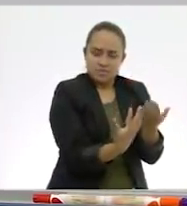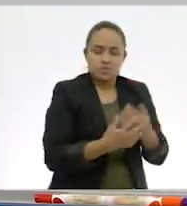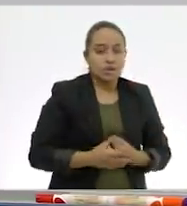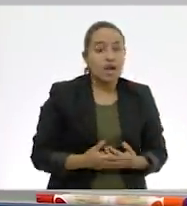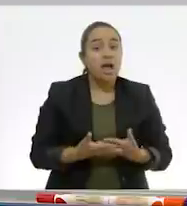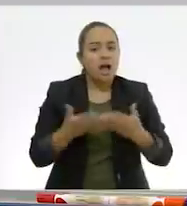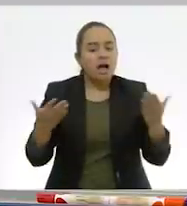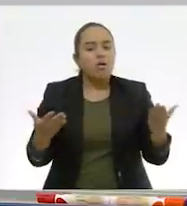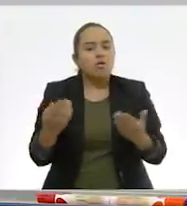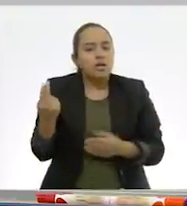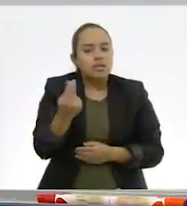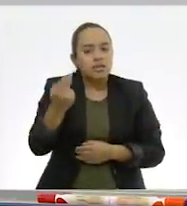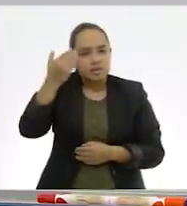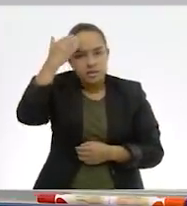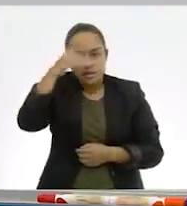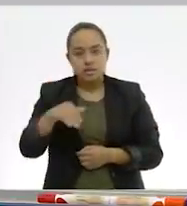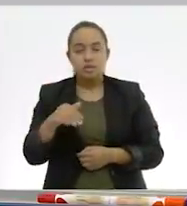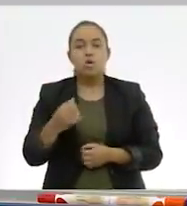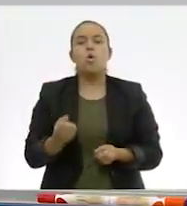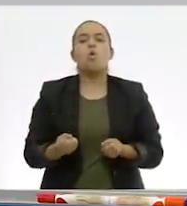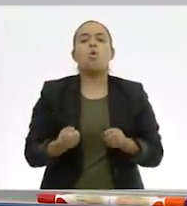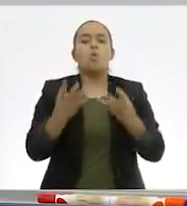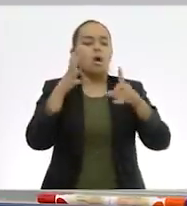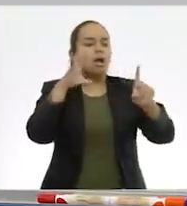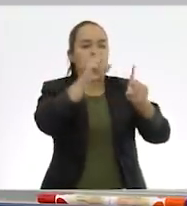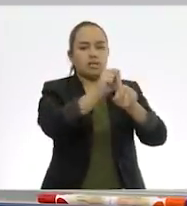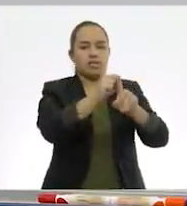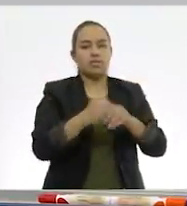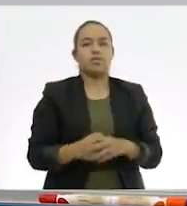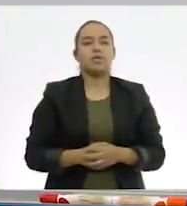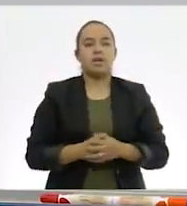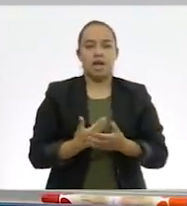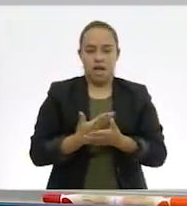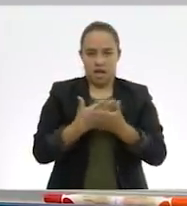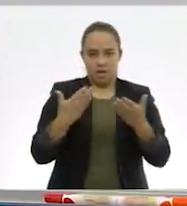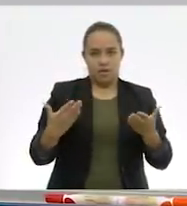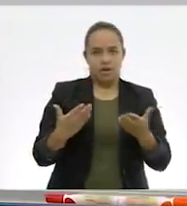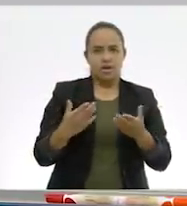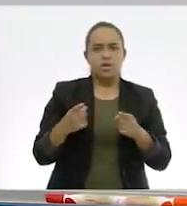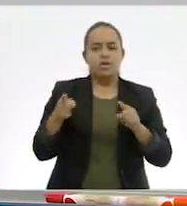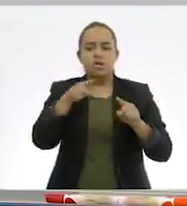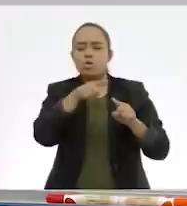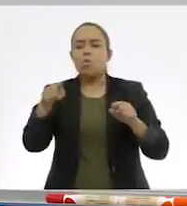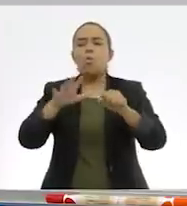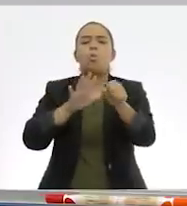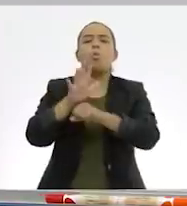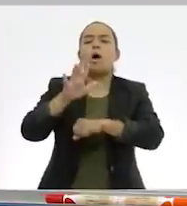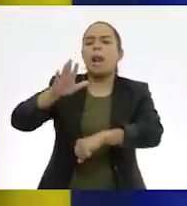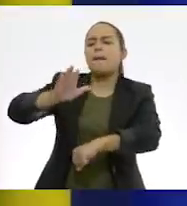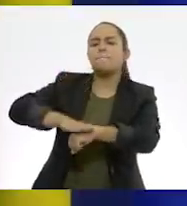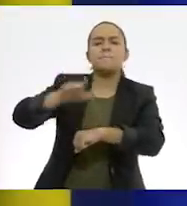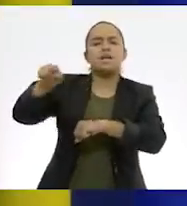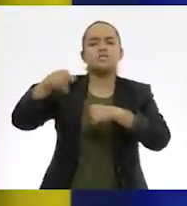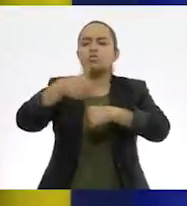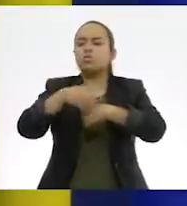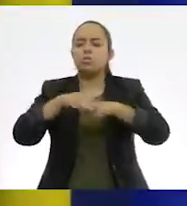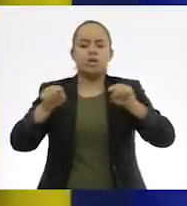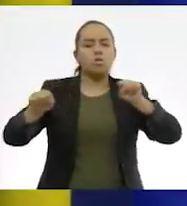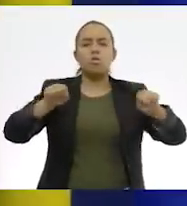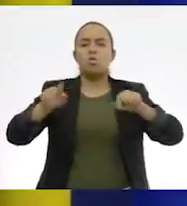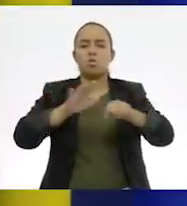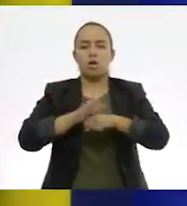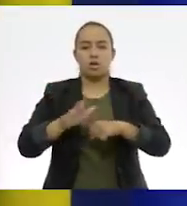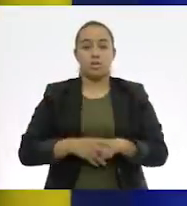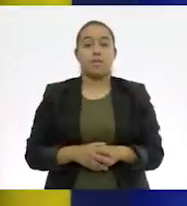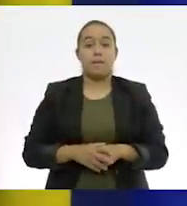Necesitamos saber cuánto hace falta. Bueno, primero comparemos, ¿qué les parece? Sí. ¿Cuál de las dos es mayor? La